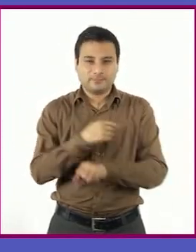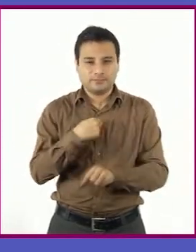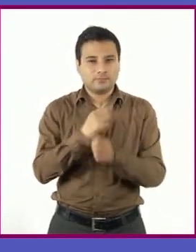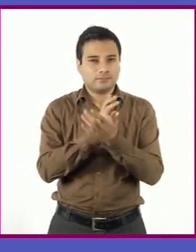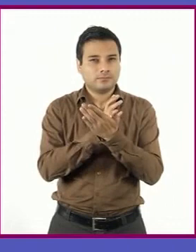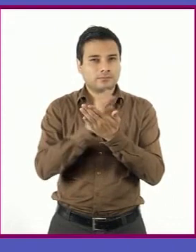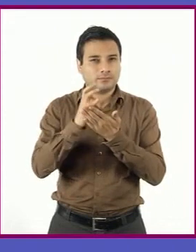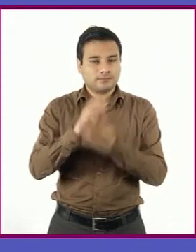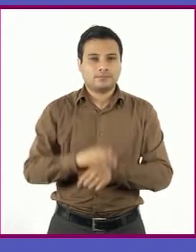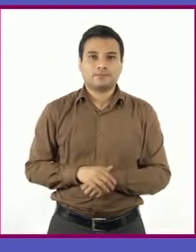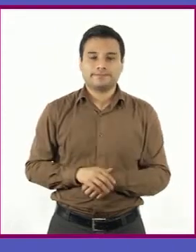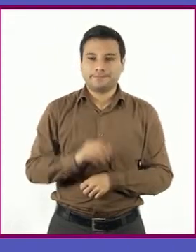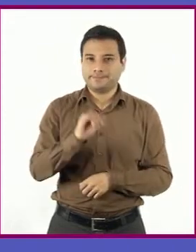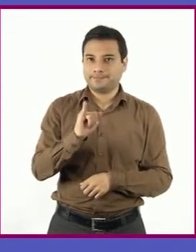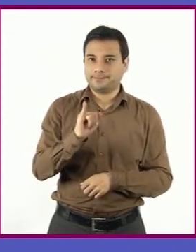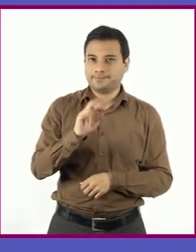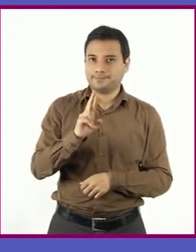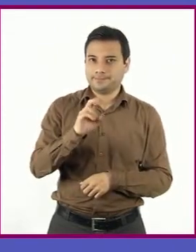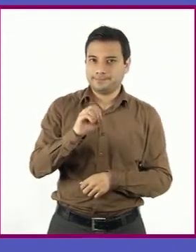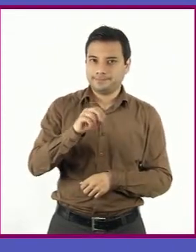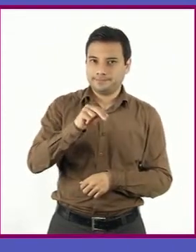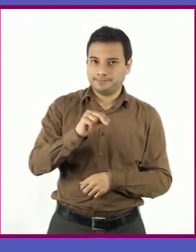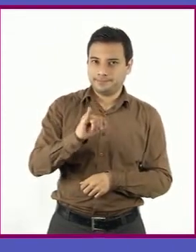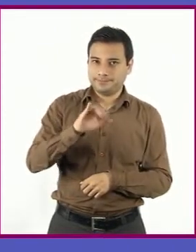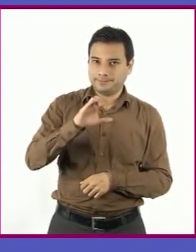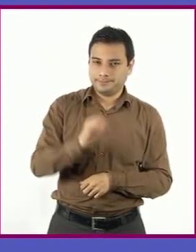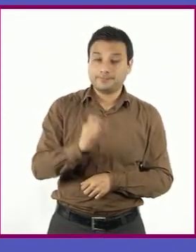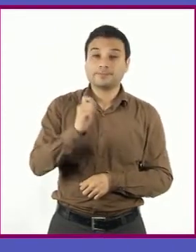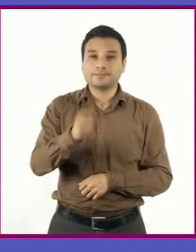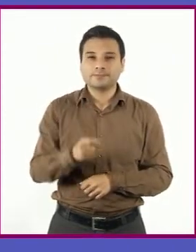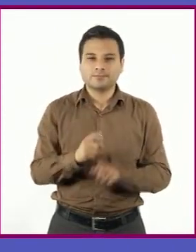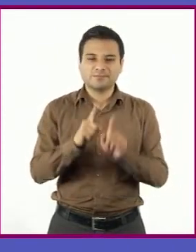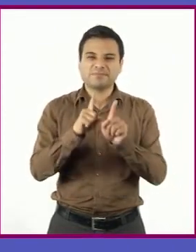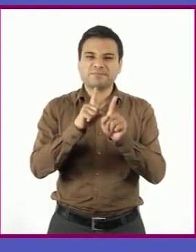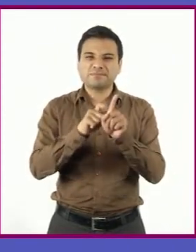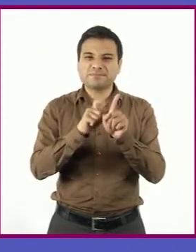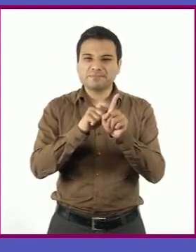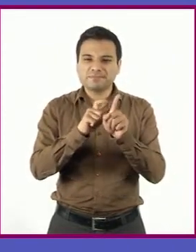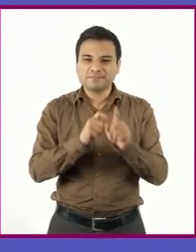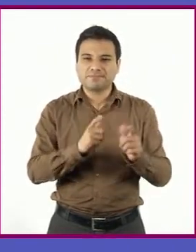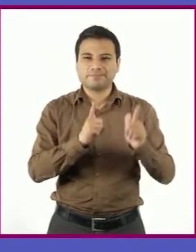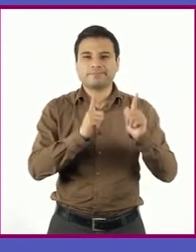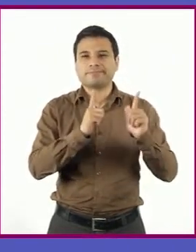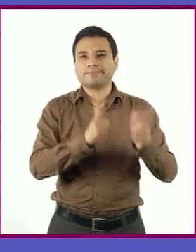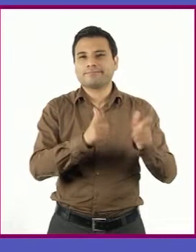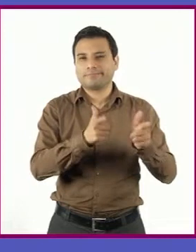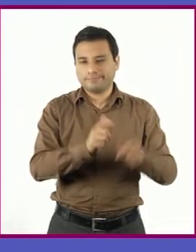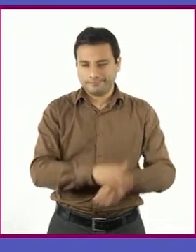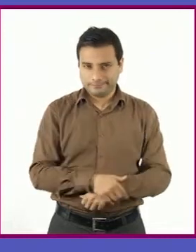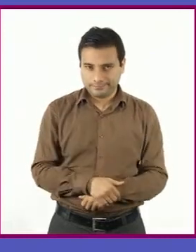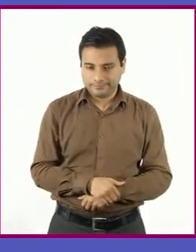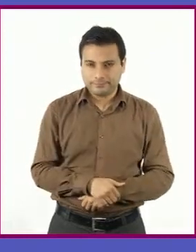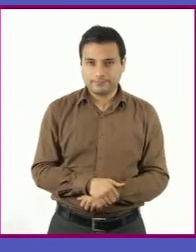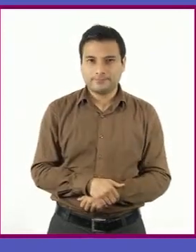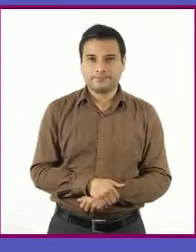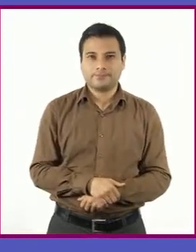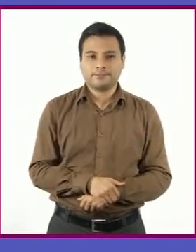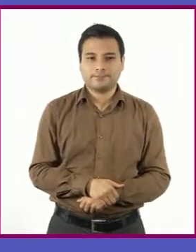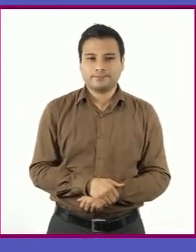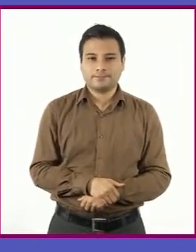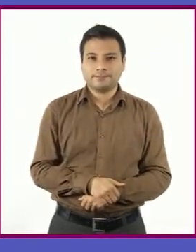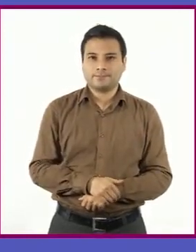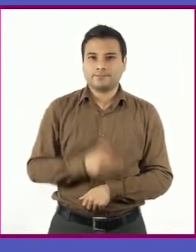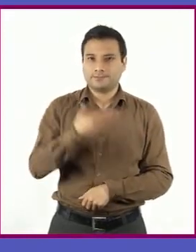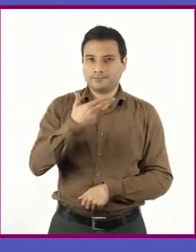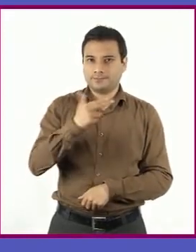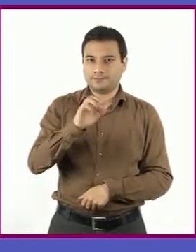Irónico. Se burla de lo que dice al ofrecer un significado contrario de lo que expresa. Heroico.